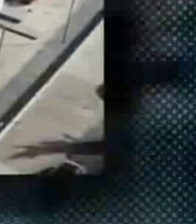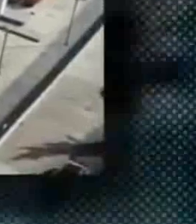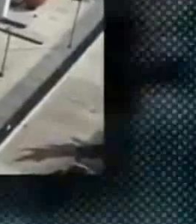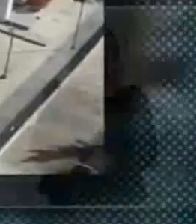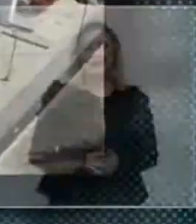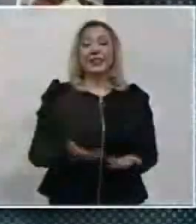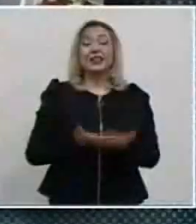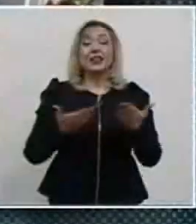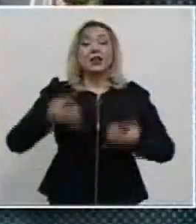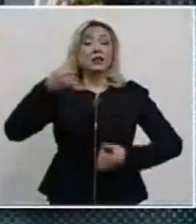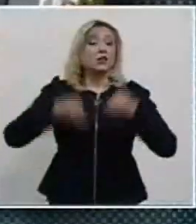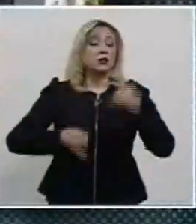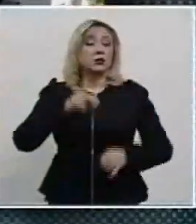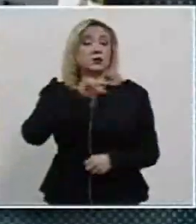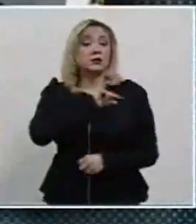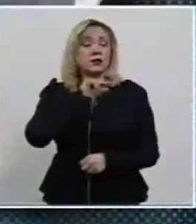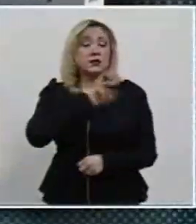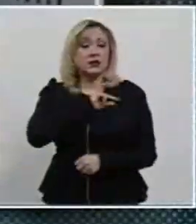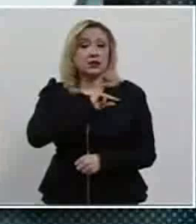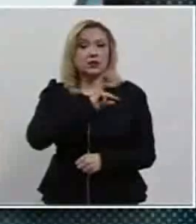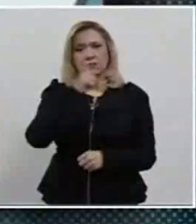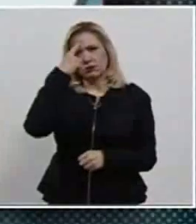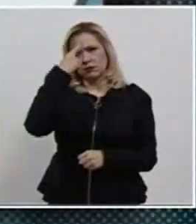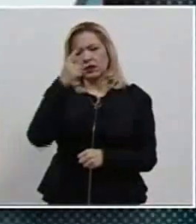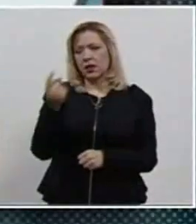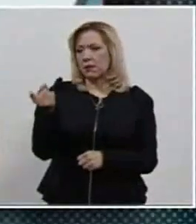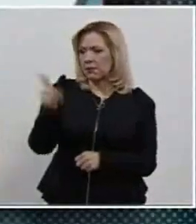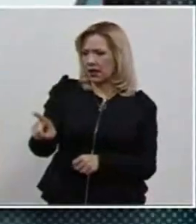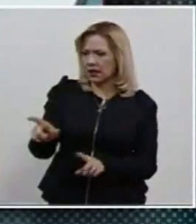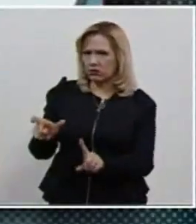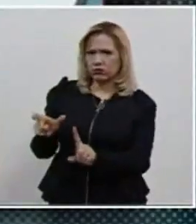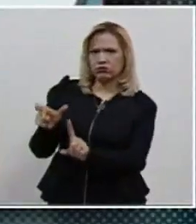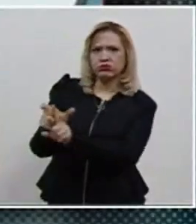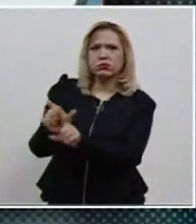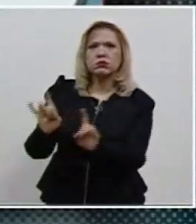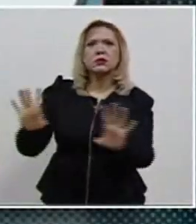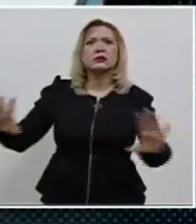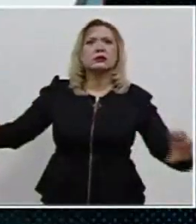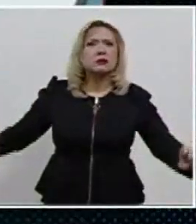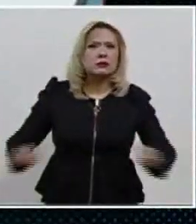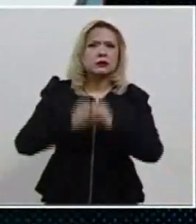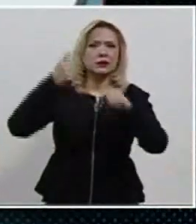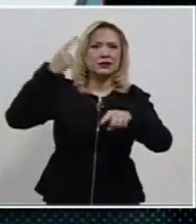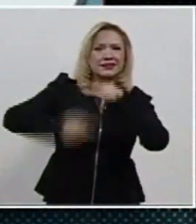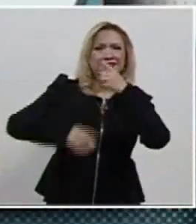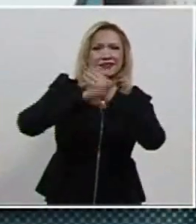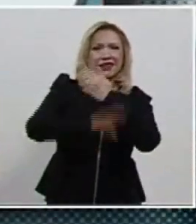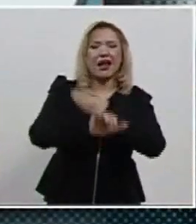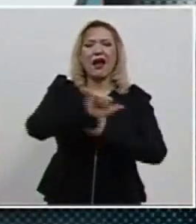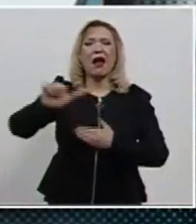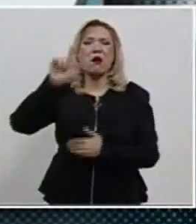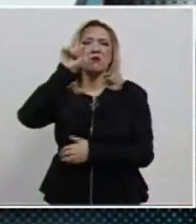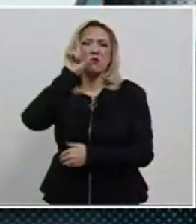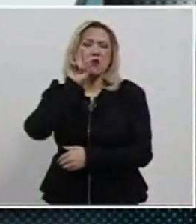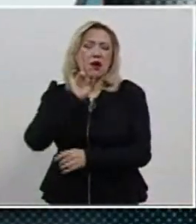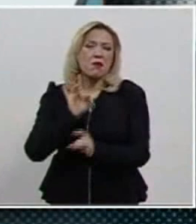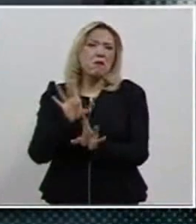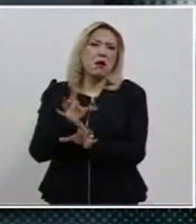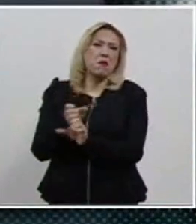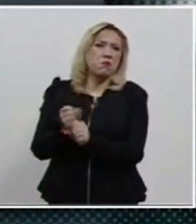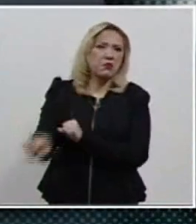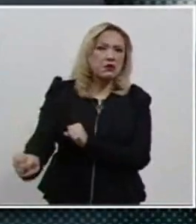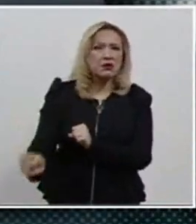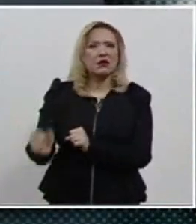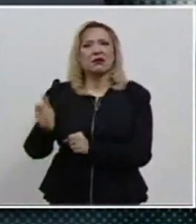El juzgado especializado en órdenes de protección de emergencia y preventivas en favor de las mujeres del Poder Judicial de San Luis